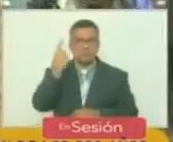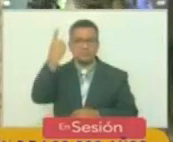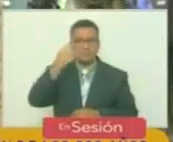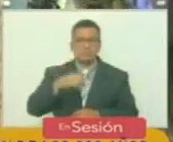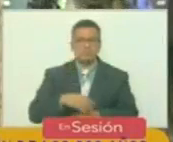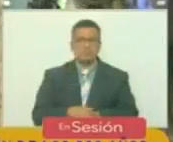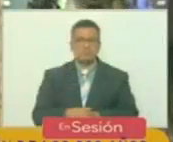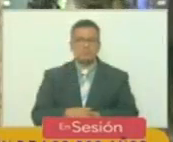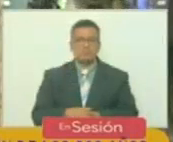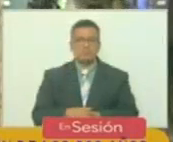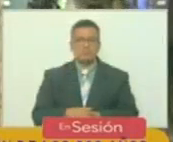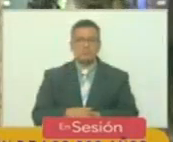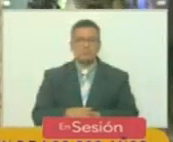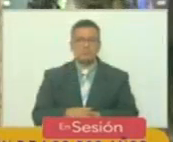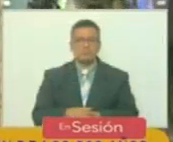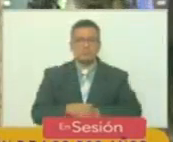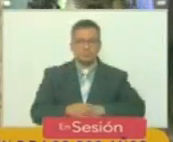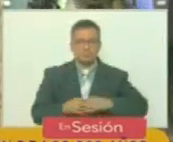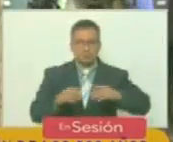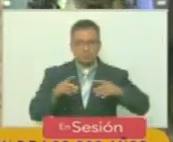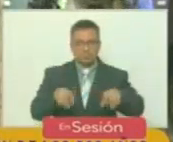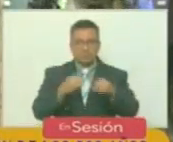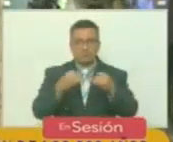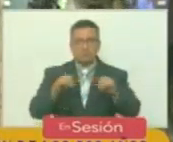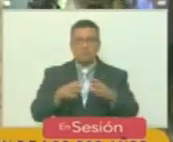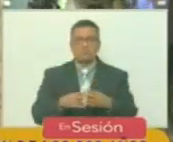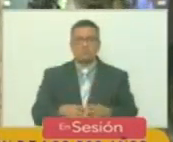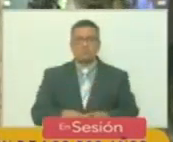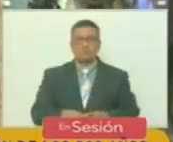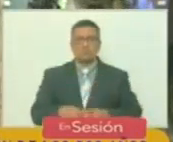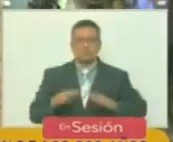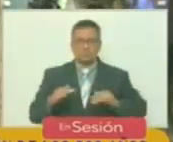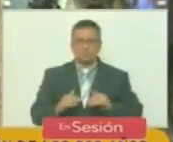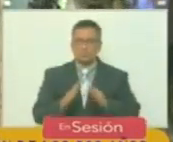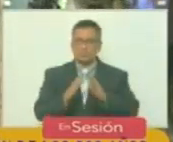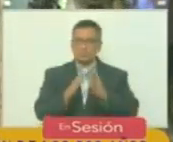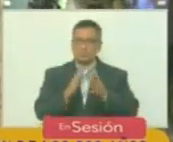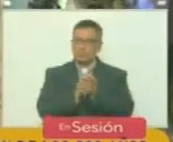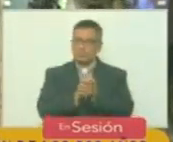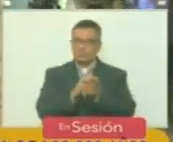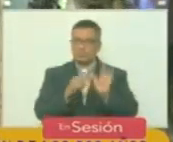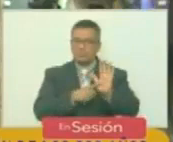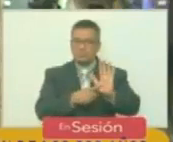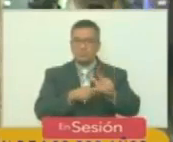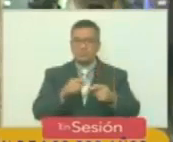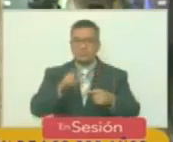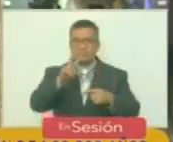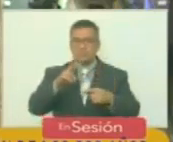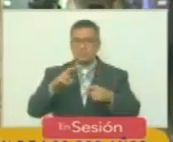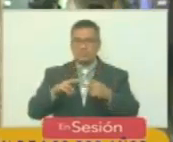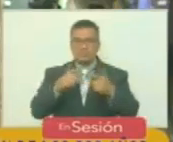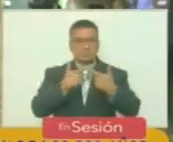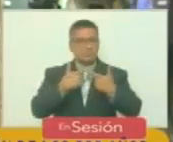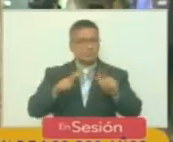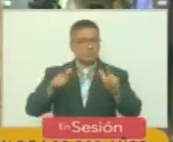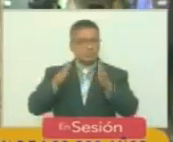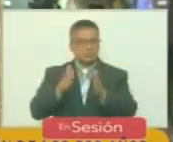bicentenario del encuentro de dos libertadores